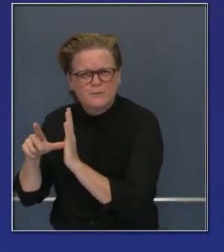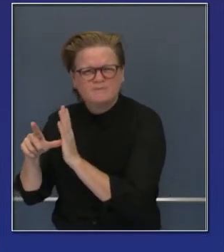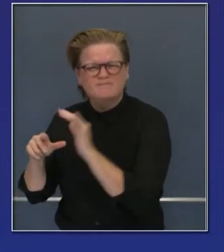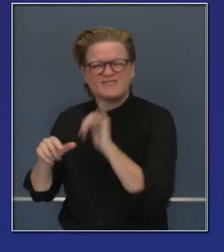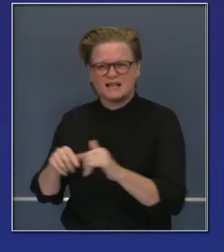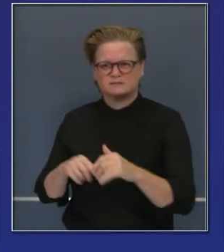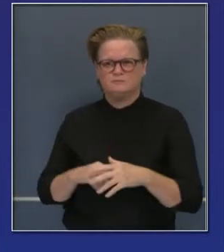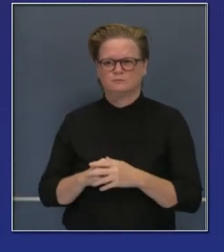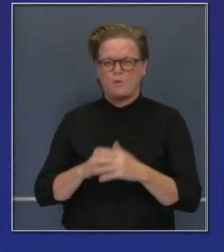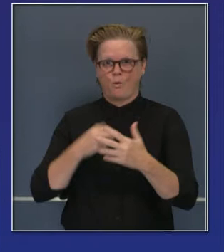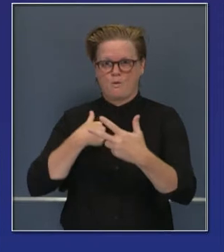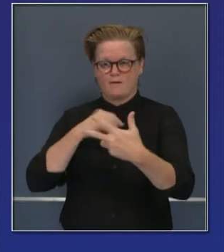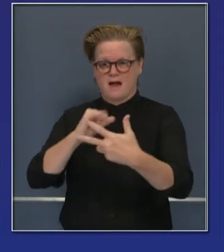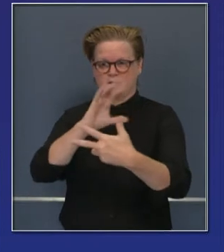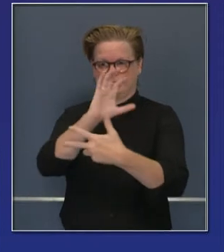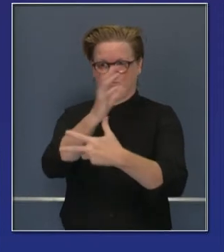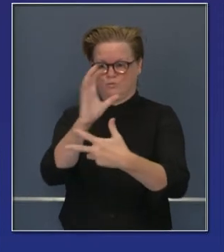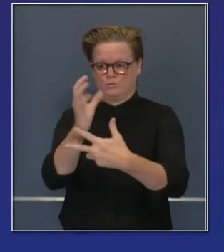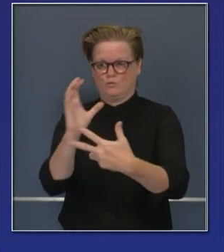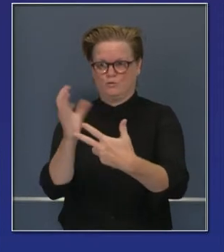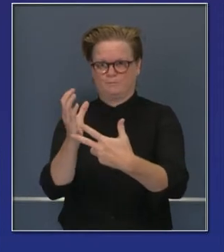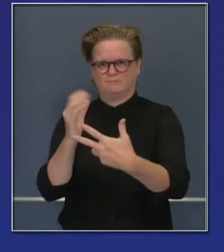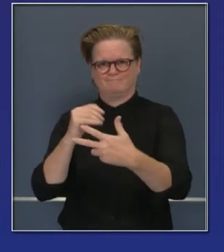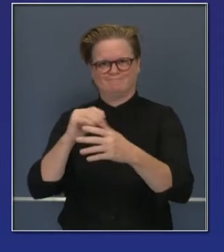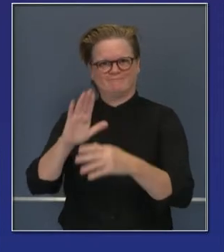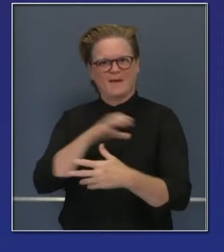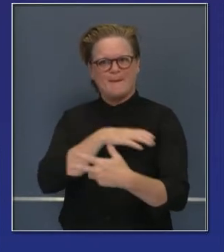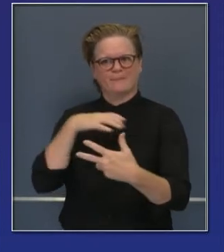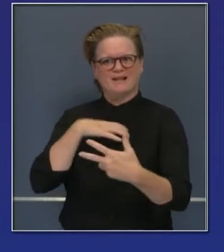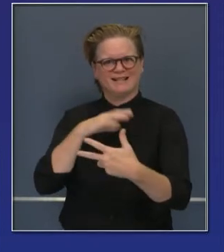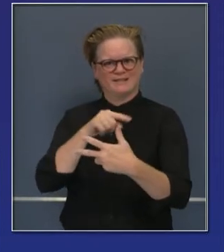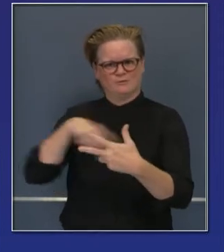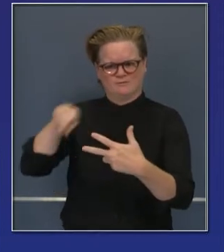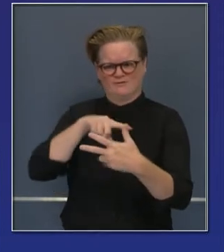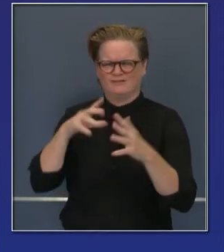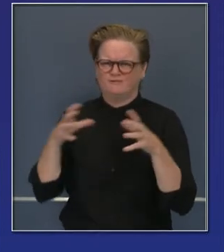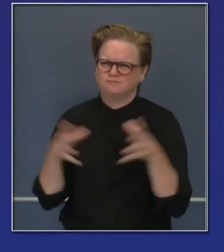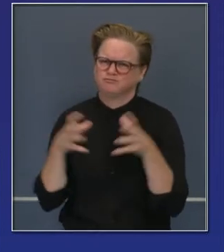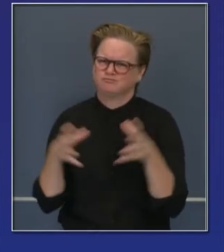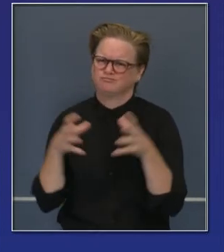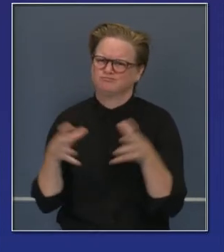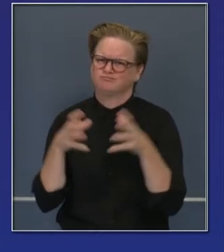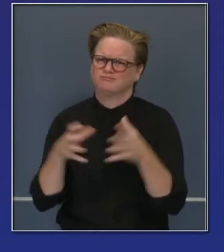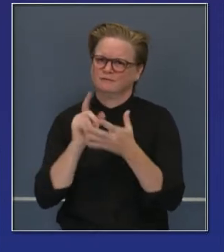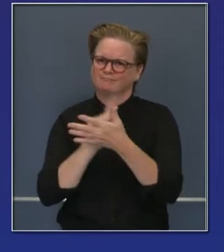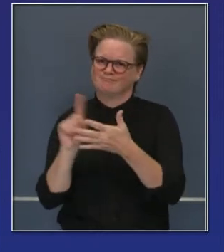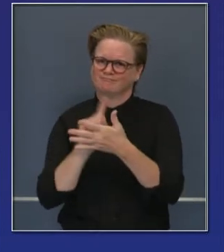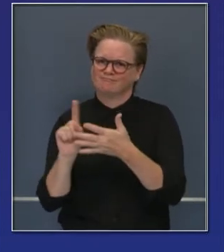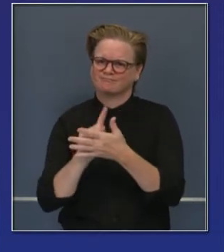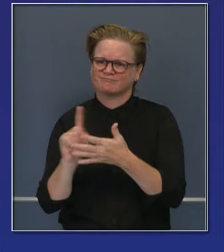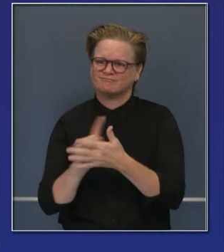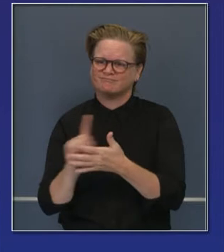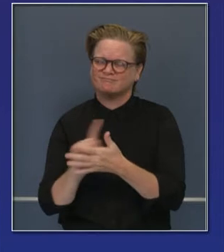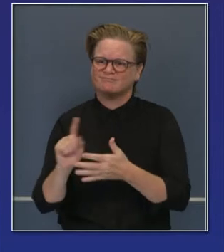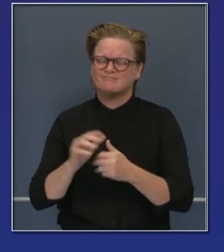estado reuniéndose cada viernes en las últimas tres semanas. La última reunión duró más de tres horas.